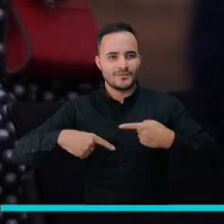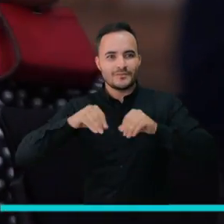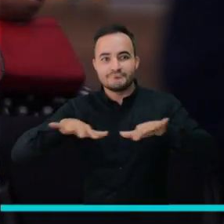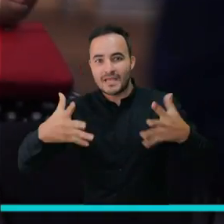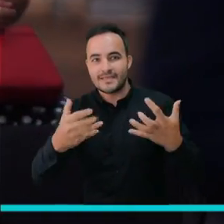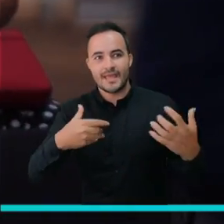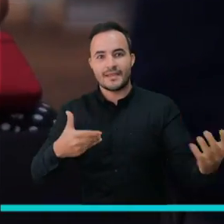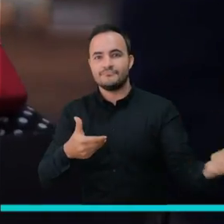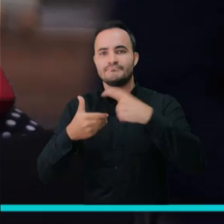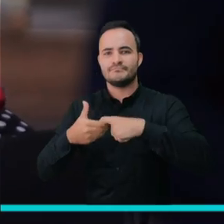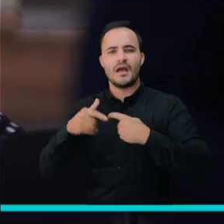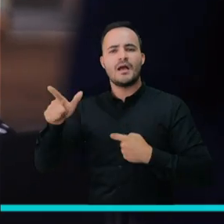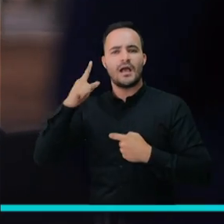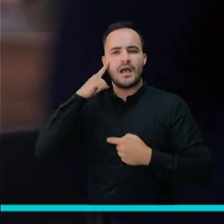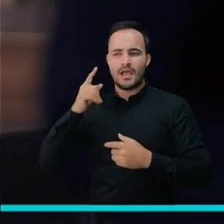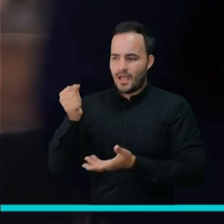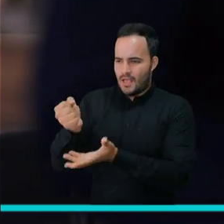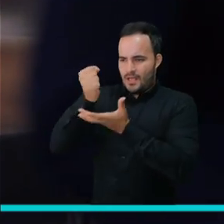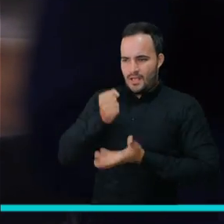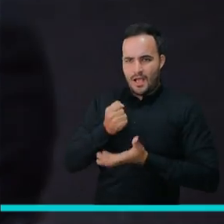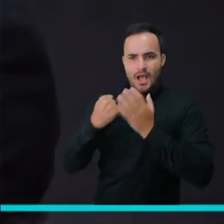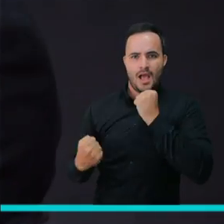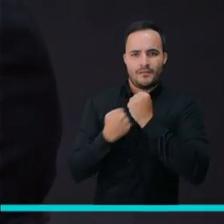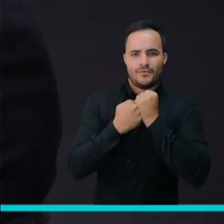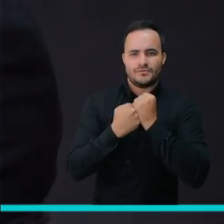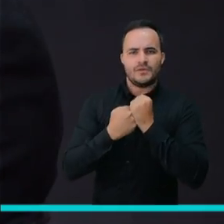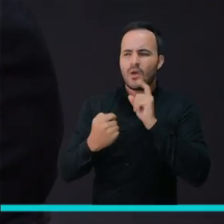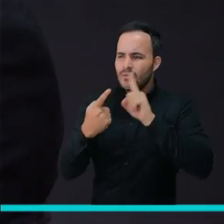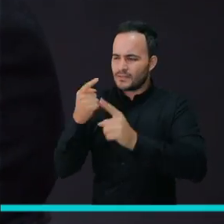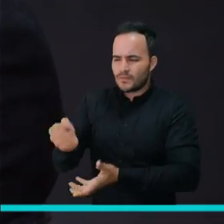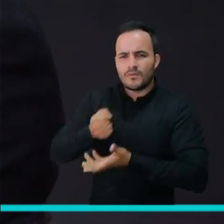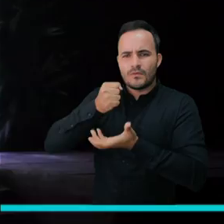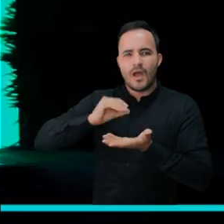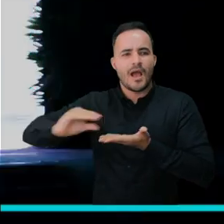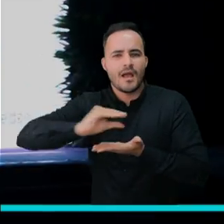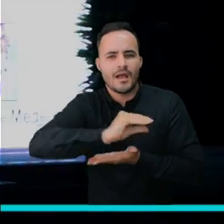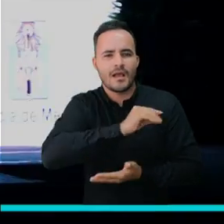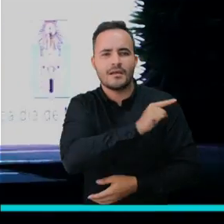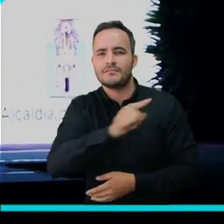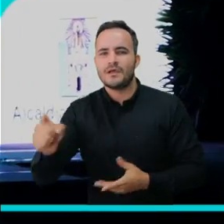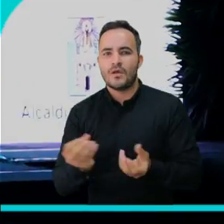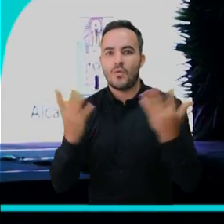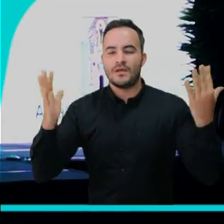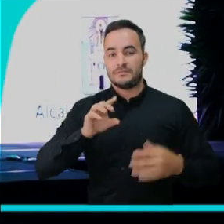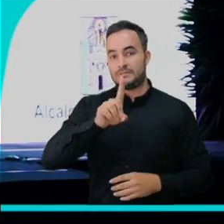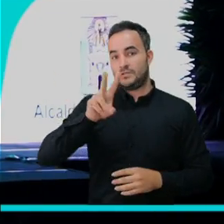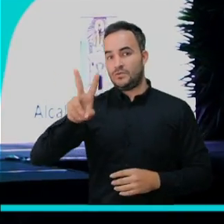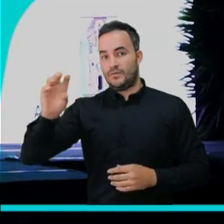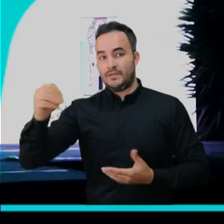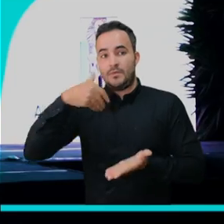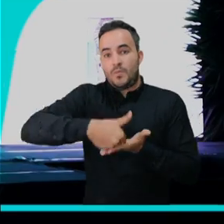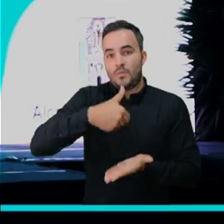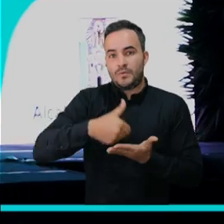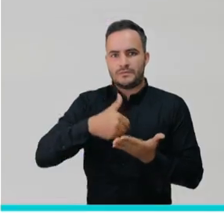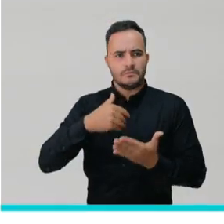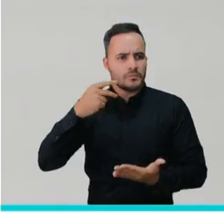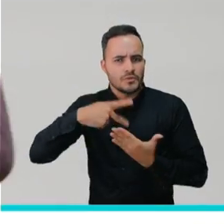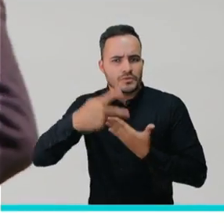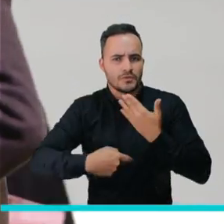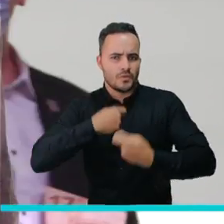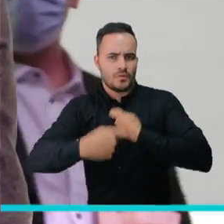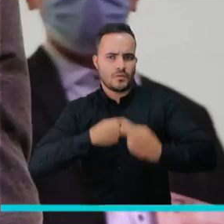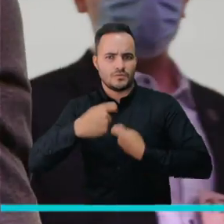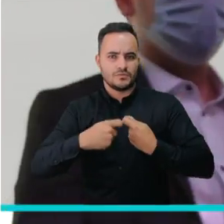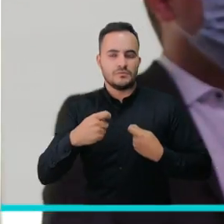Se abre una nueva convocatoria del concurso Capital Semilla que este año entregará incentivos económicos a 120 ideas de